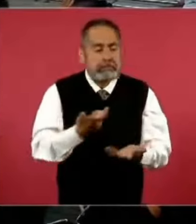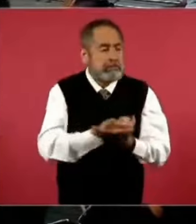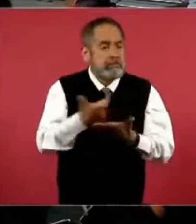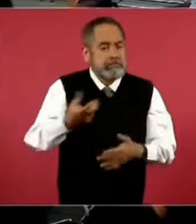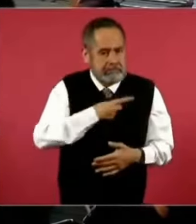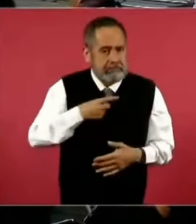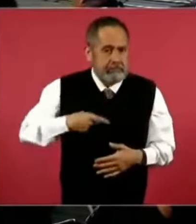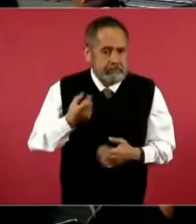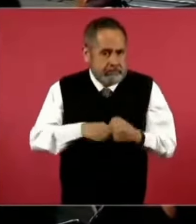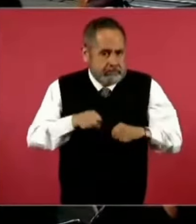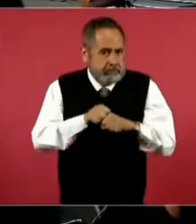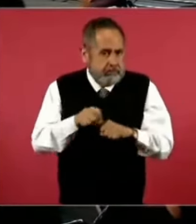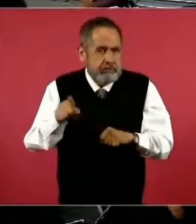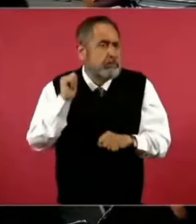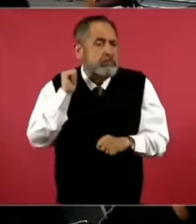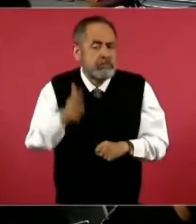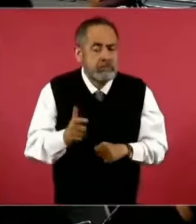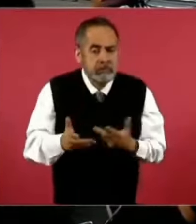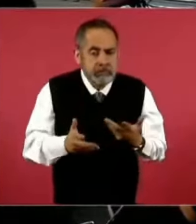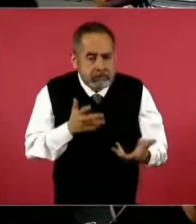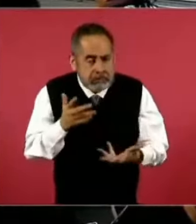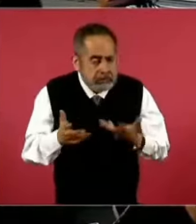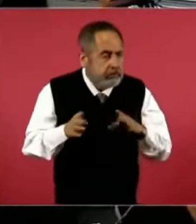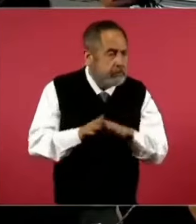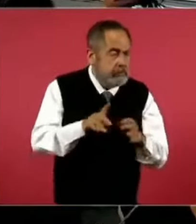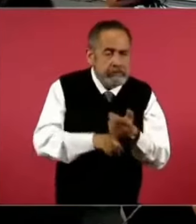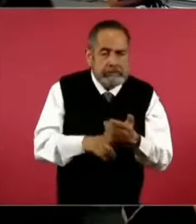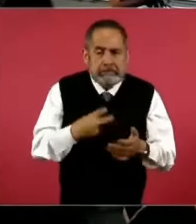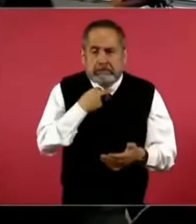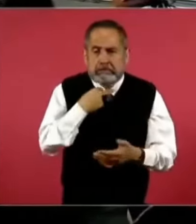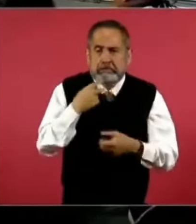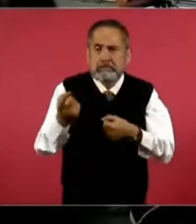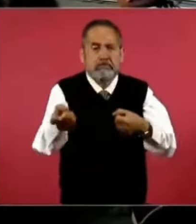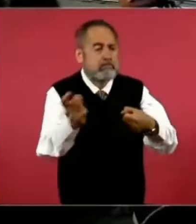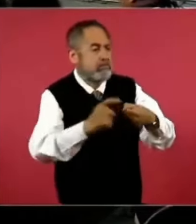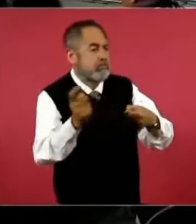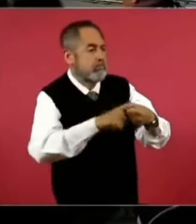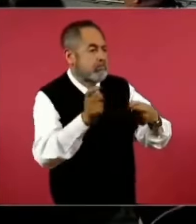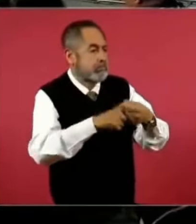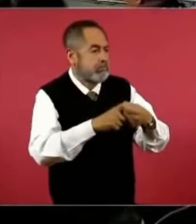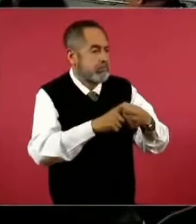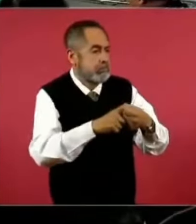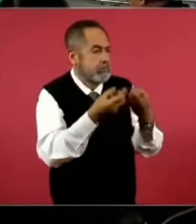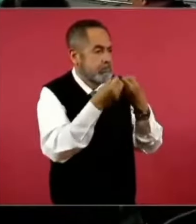asegurados, a gente